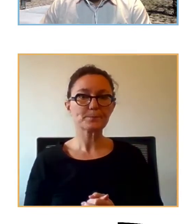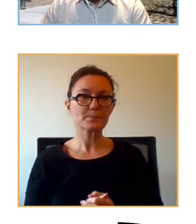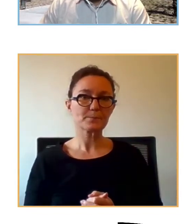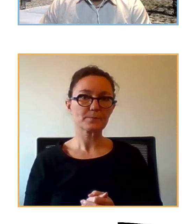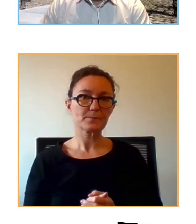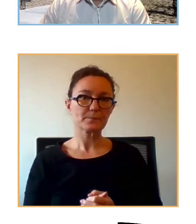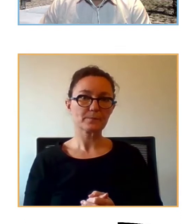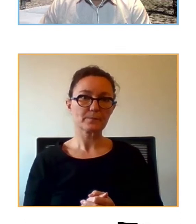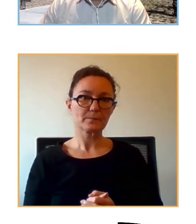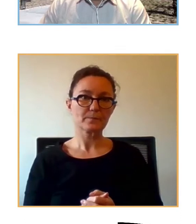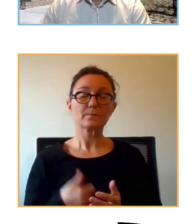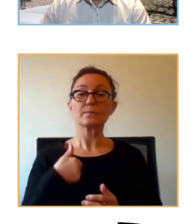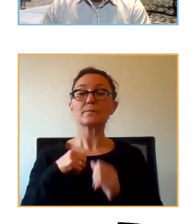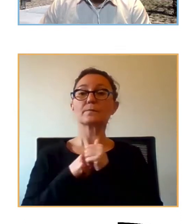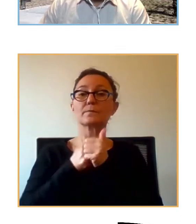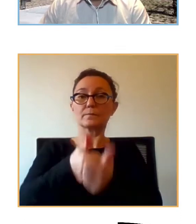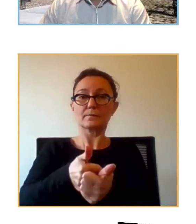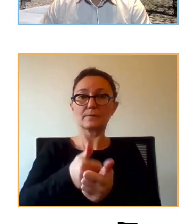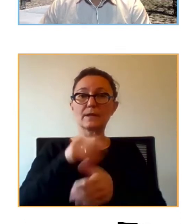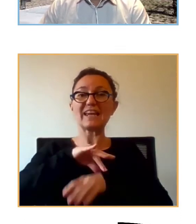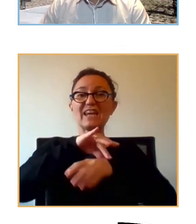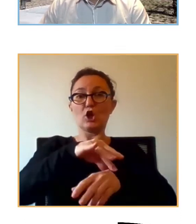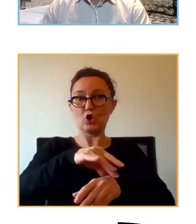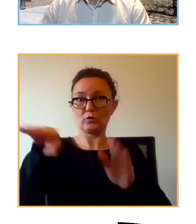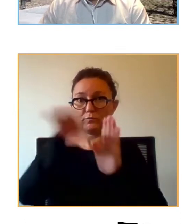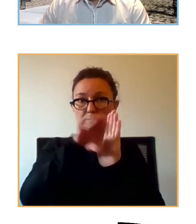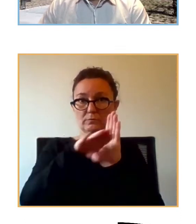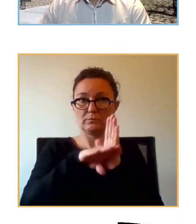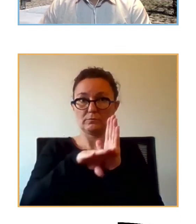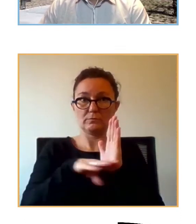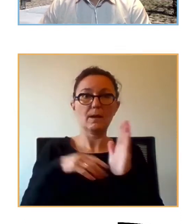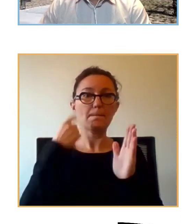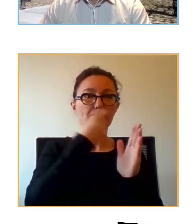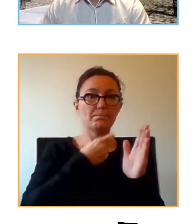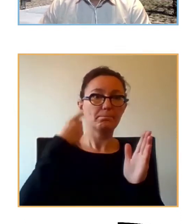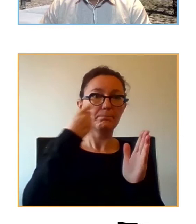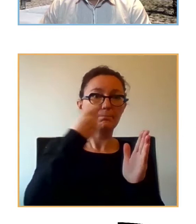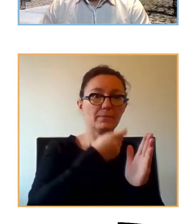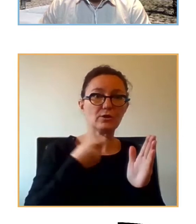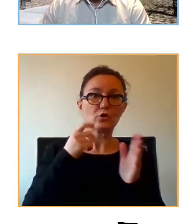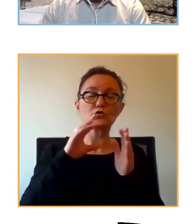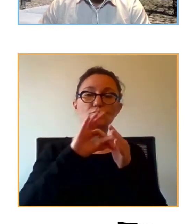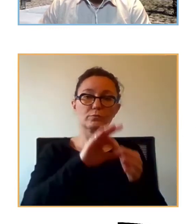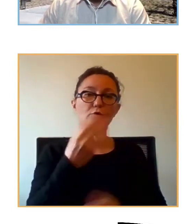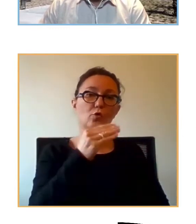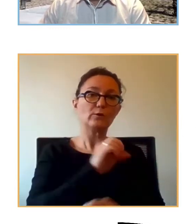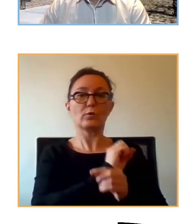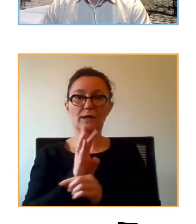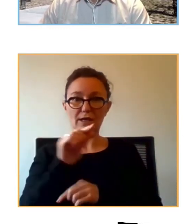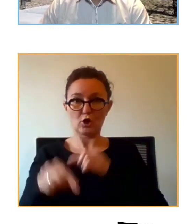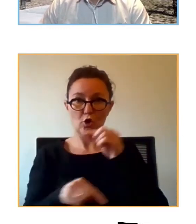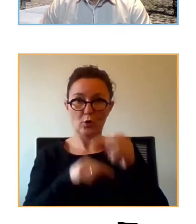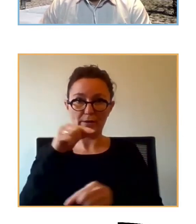voy a seguir este guión por decirlo así mitos sobre juventud y COVID-19